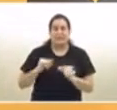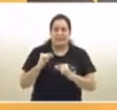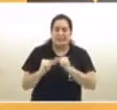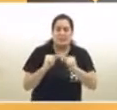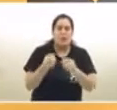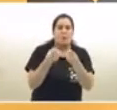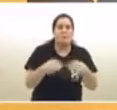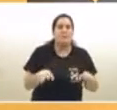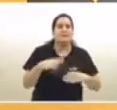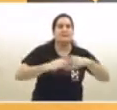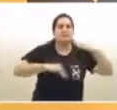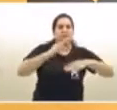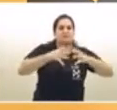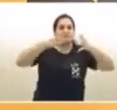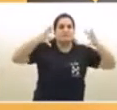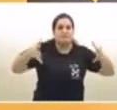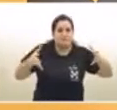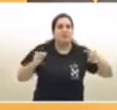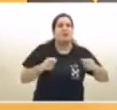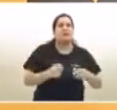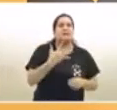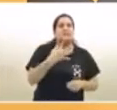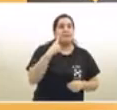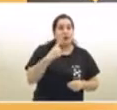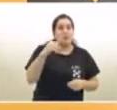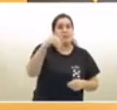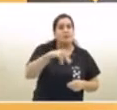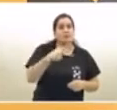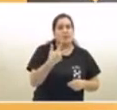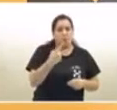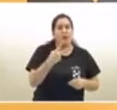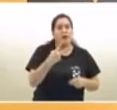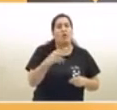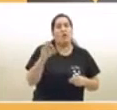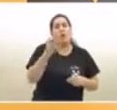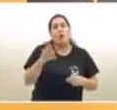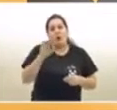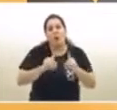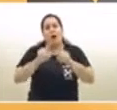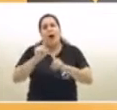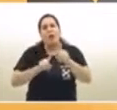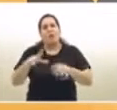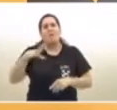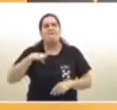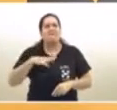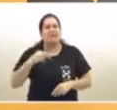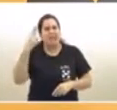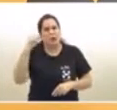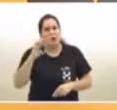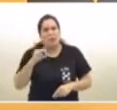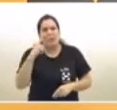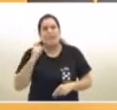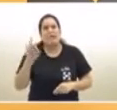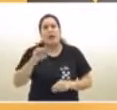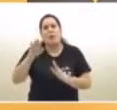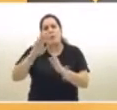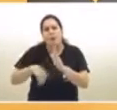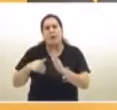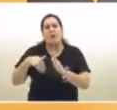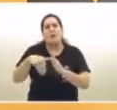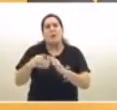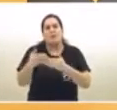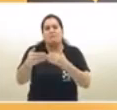grandes, mayores a 5.000 metros cuadrados o aquellas obras que están por terminar, que le faltan 90 días o menos para terminar.